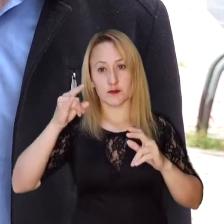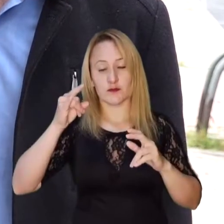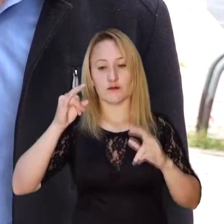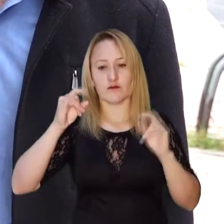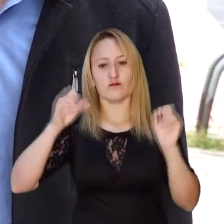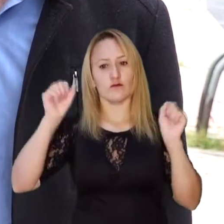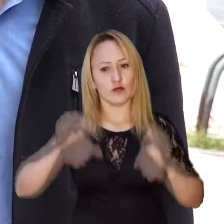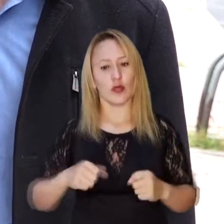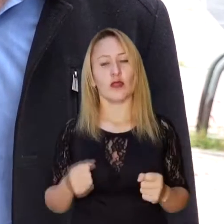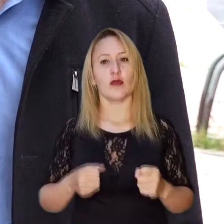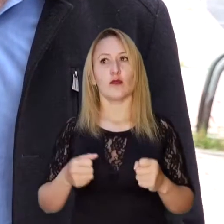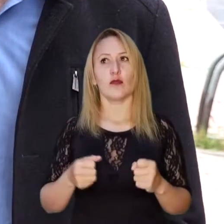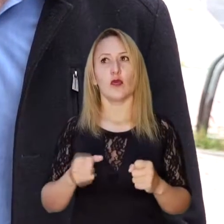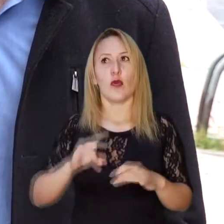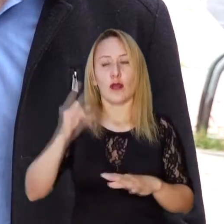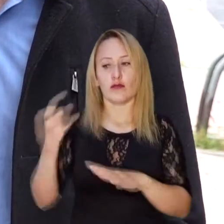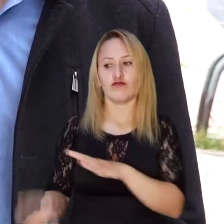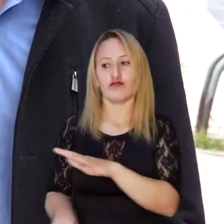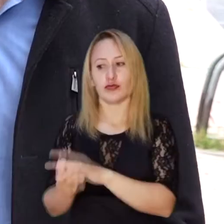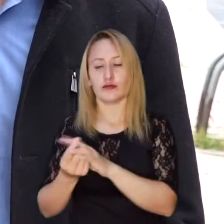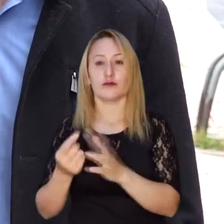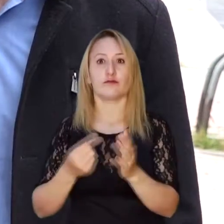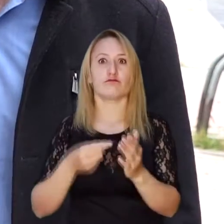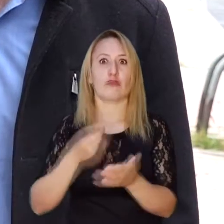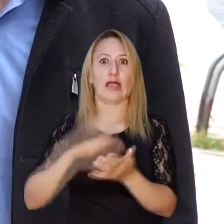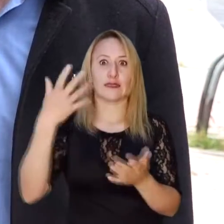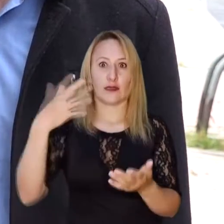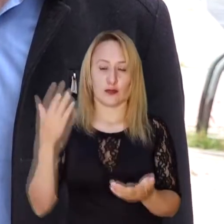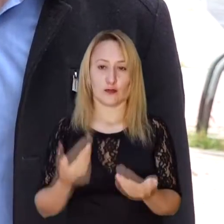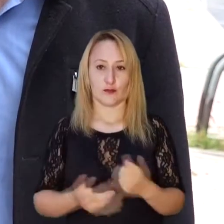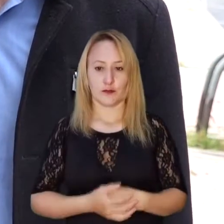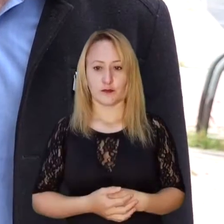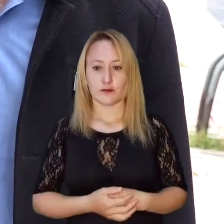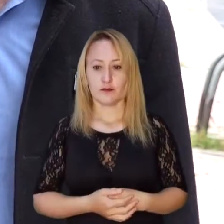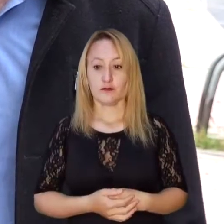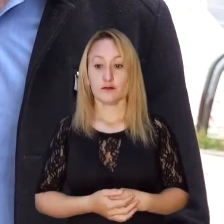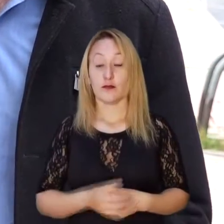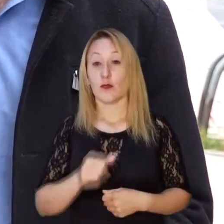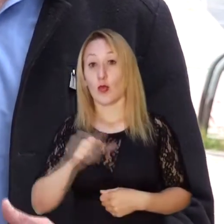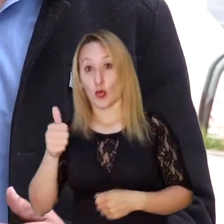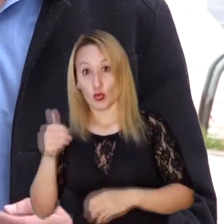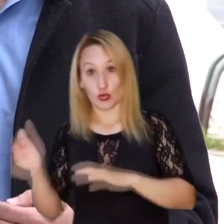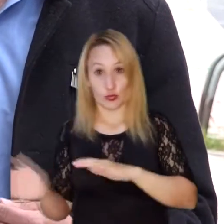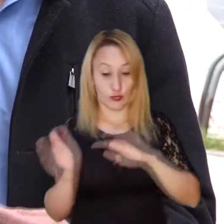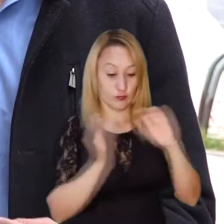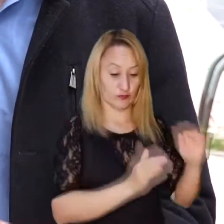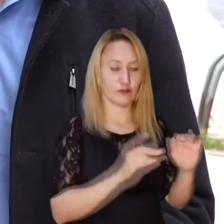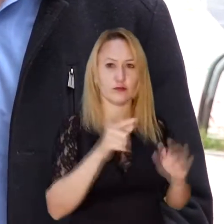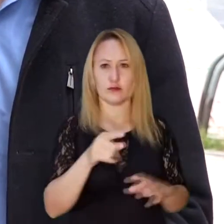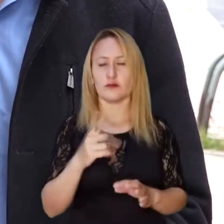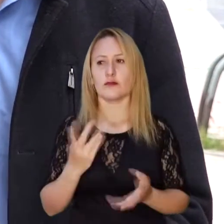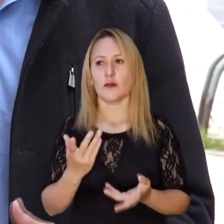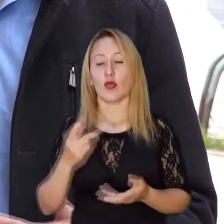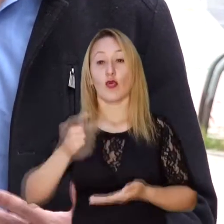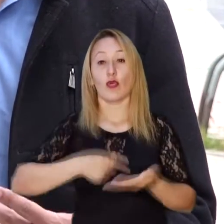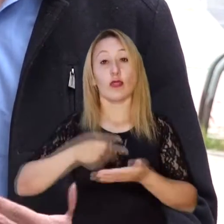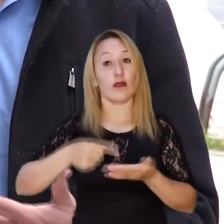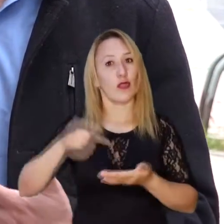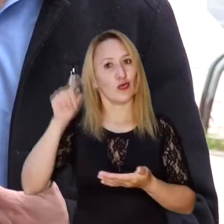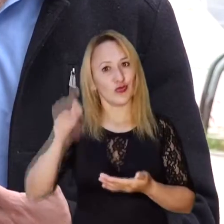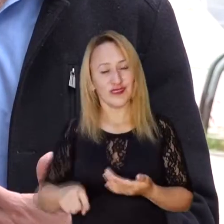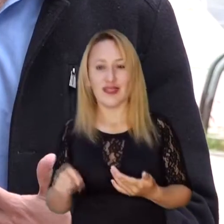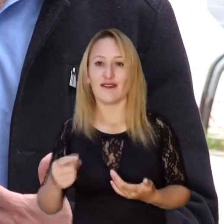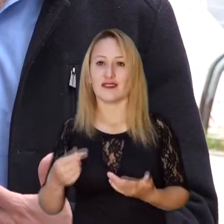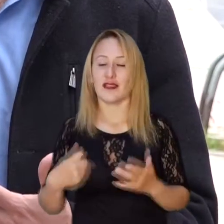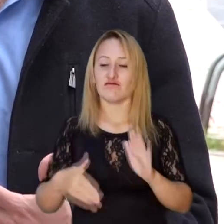ya como tal, pues lleguen a haber imprevistos que eleven los costos. Por otro lado, pues que esos contratos de esa manera hay que